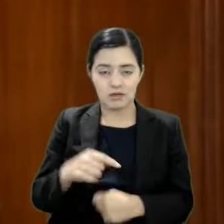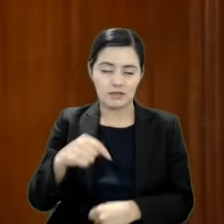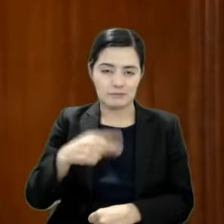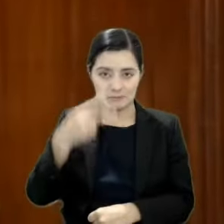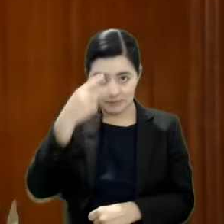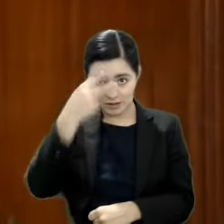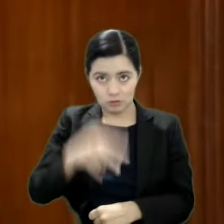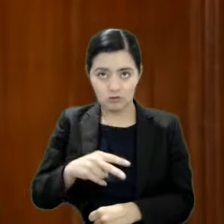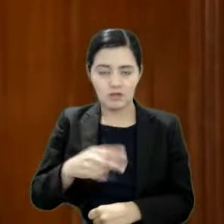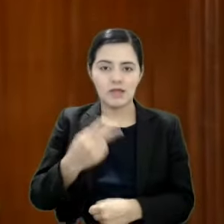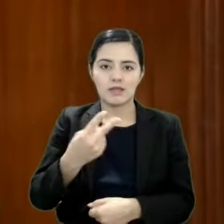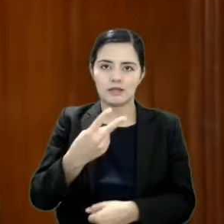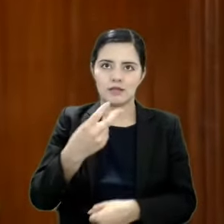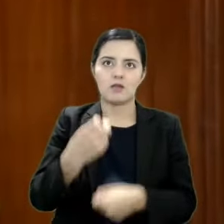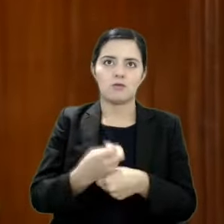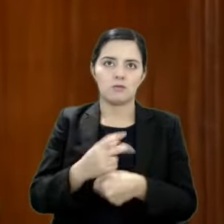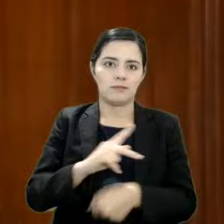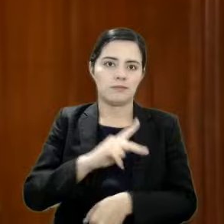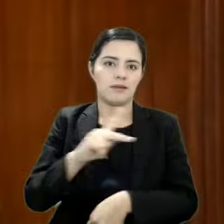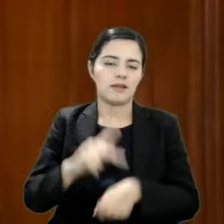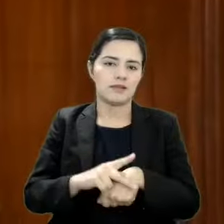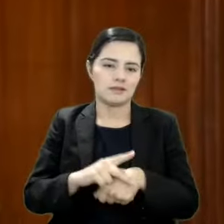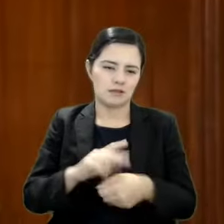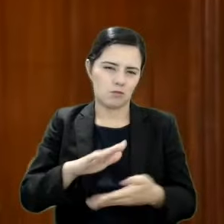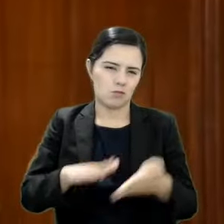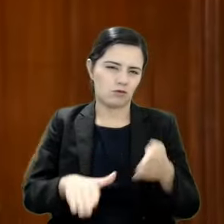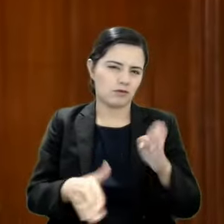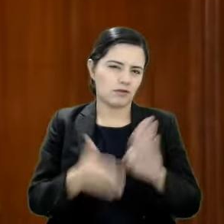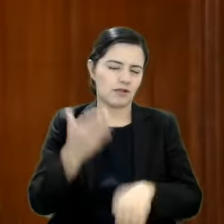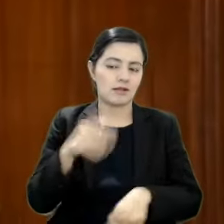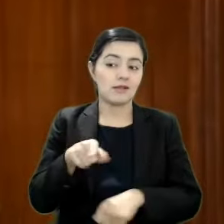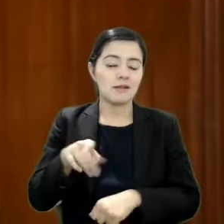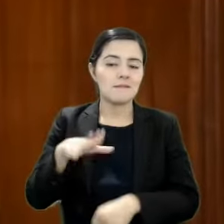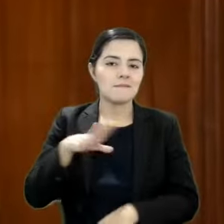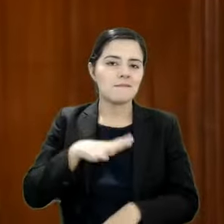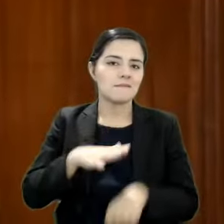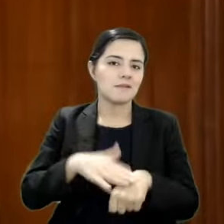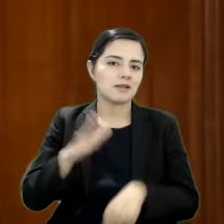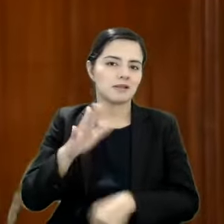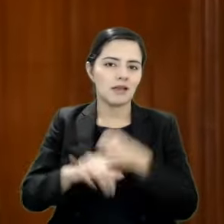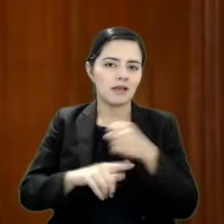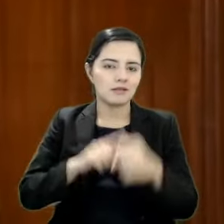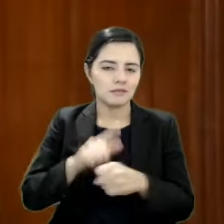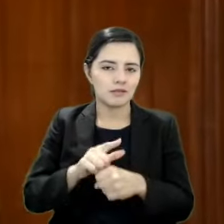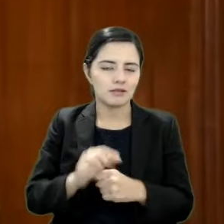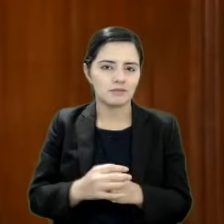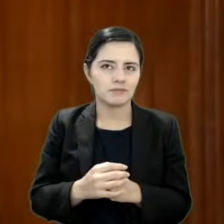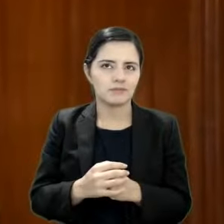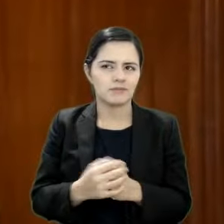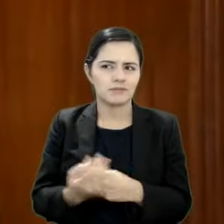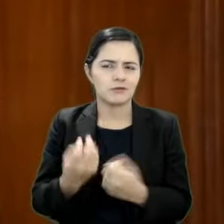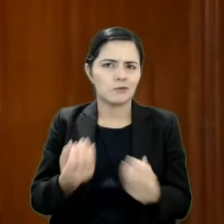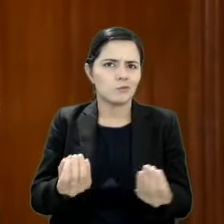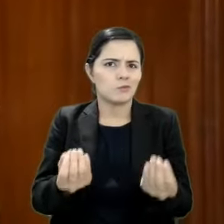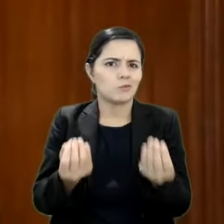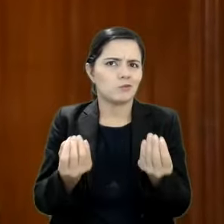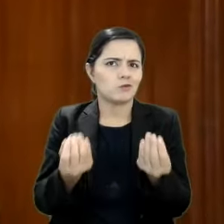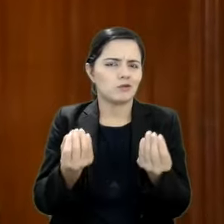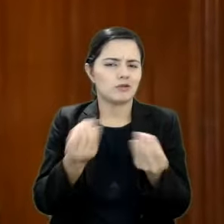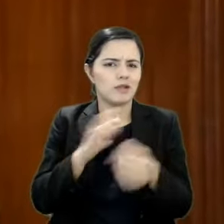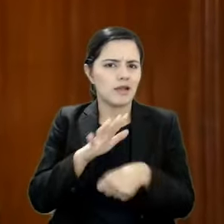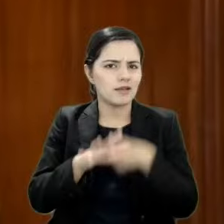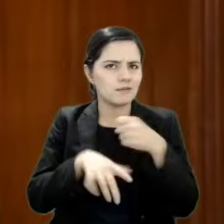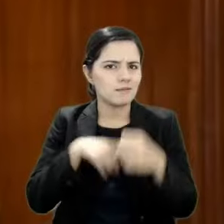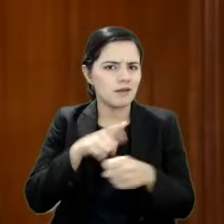con más animales de compañía. A pesar de estas enormes cifras, muchos de